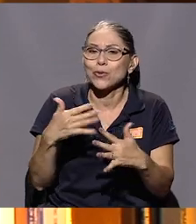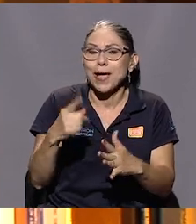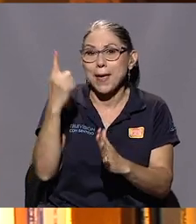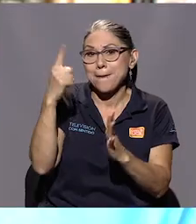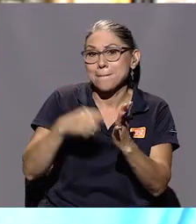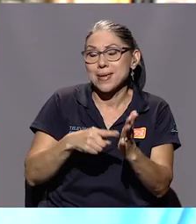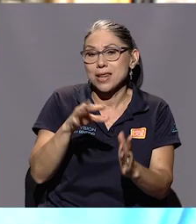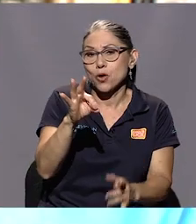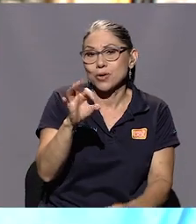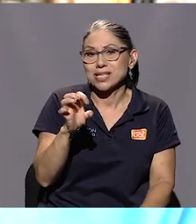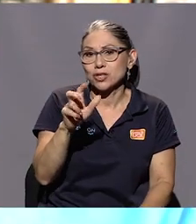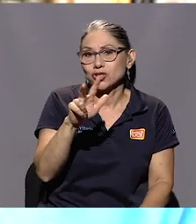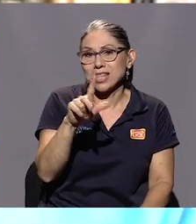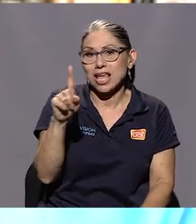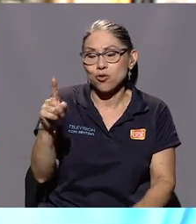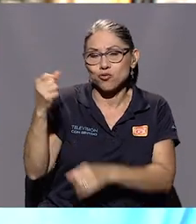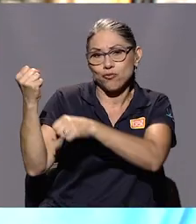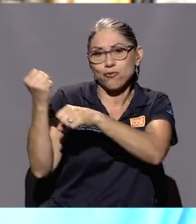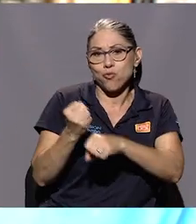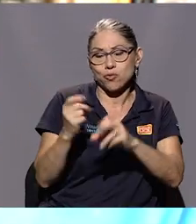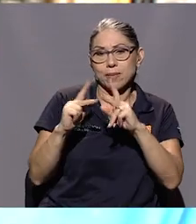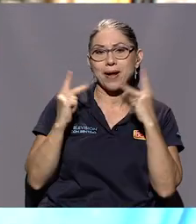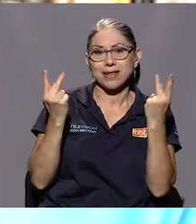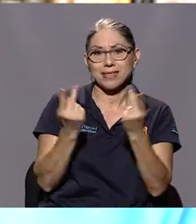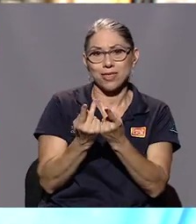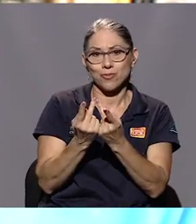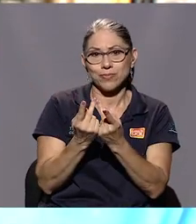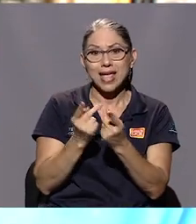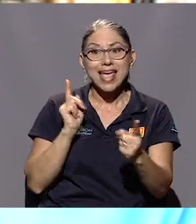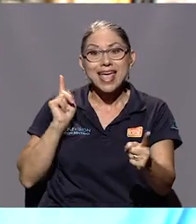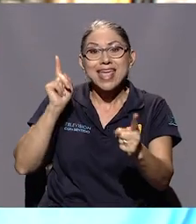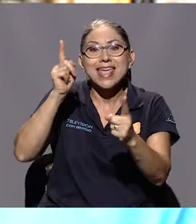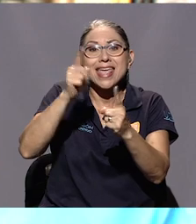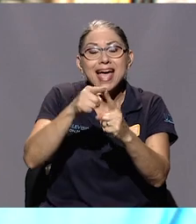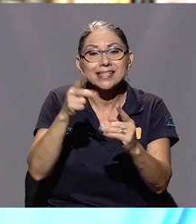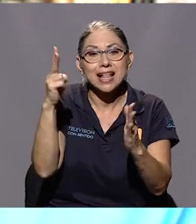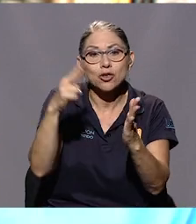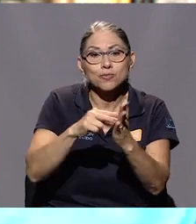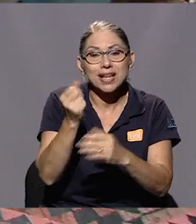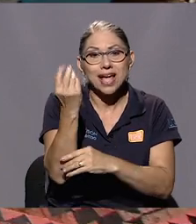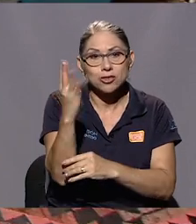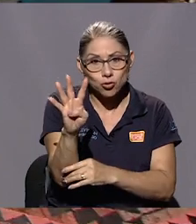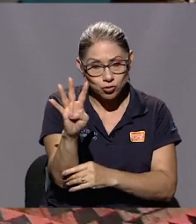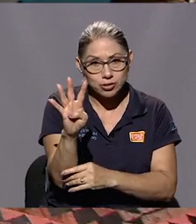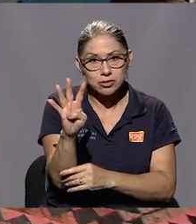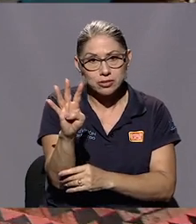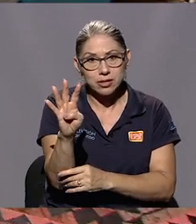doña Patricia en 1931 se funda el partido y es hasta el 2014